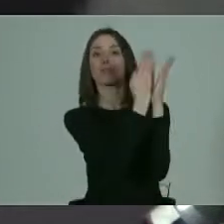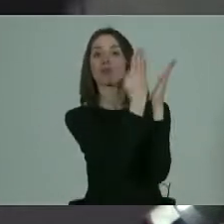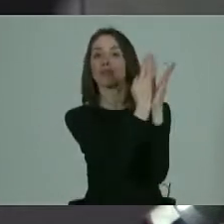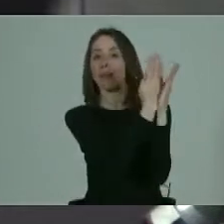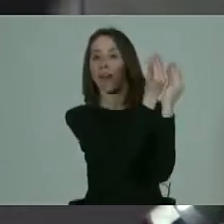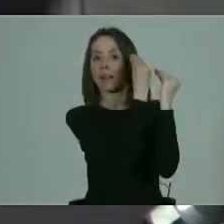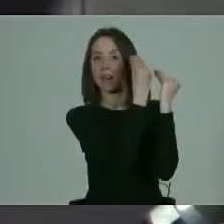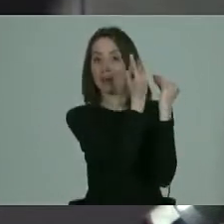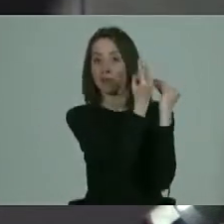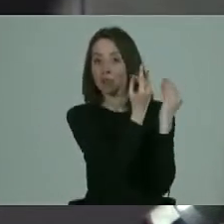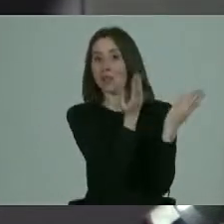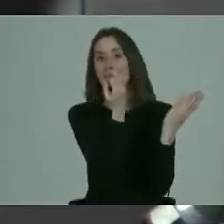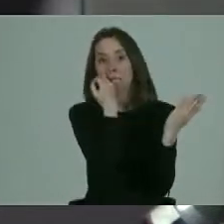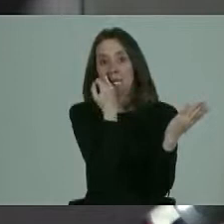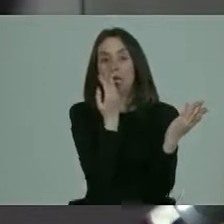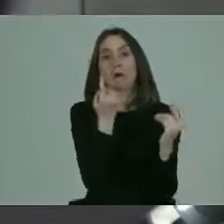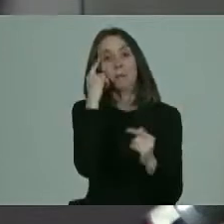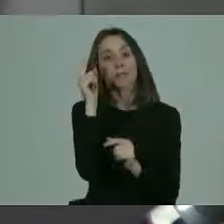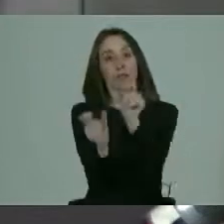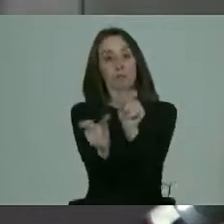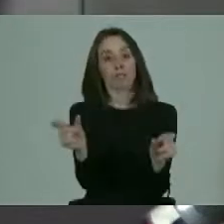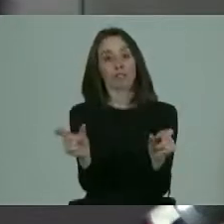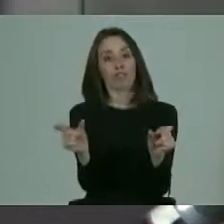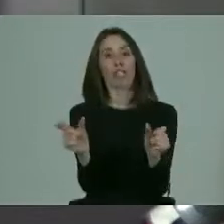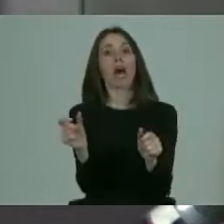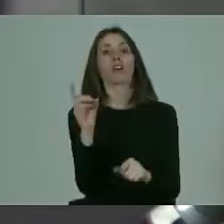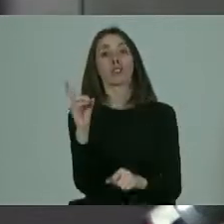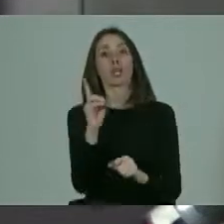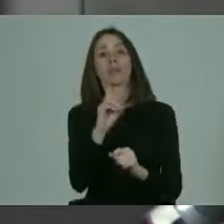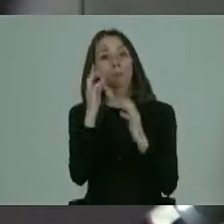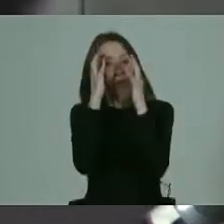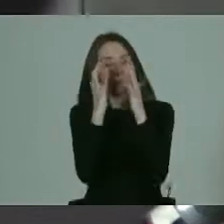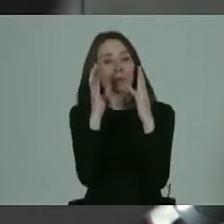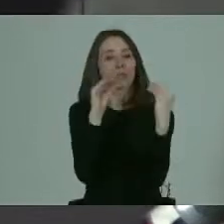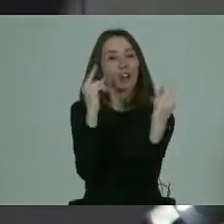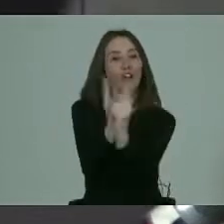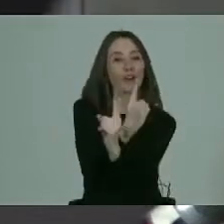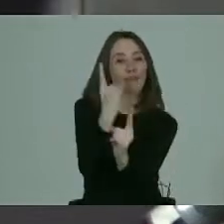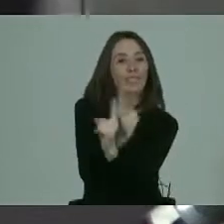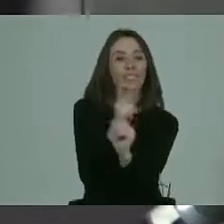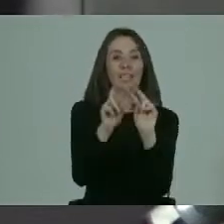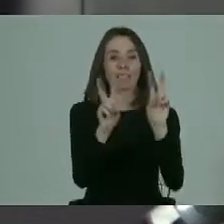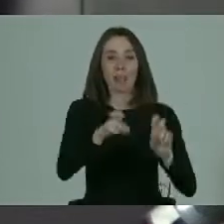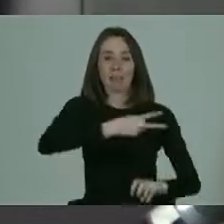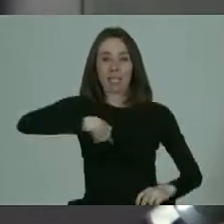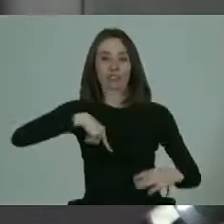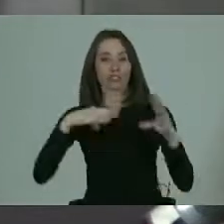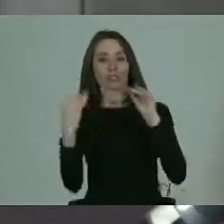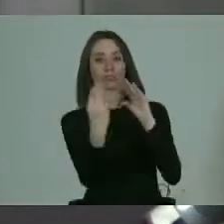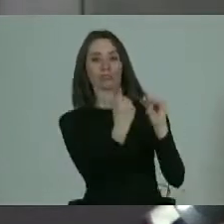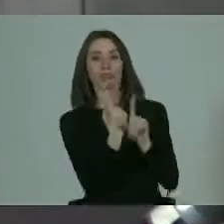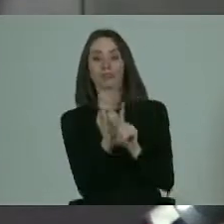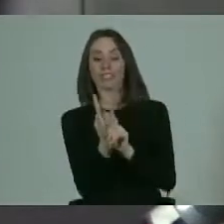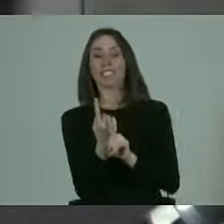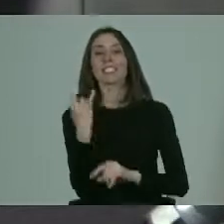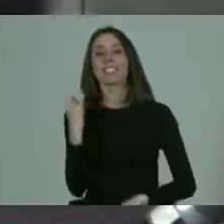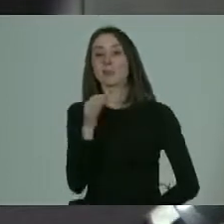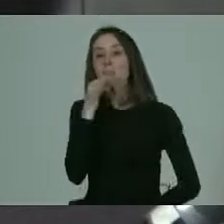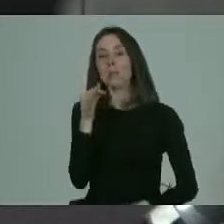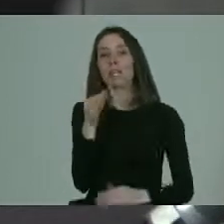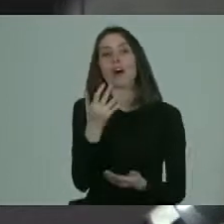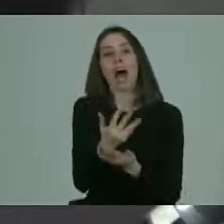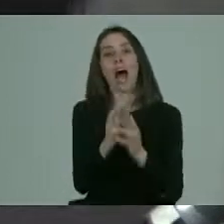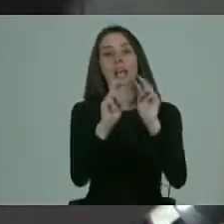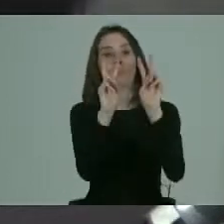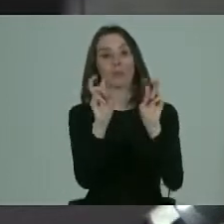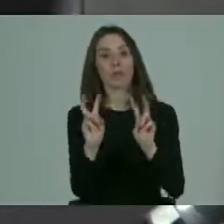ver, pero sin embargo las personas con discapacidad tampoco nos preocupamos de conversar este tema entre nosotros. Yo siempre he dicho que hay temas